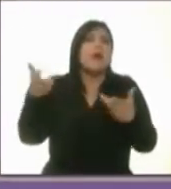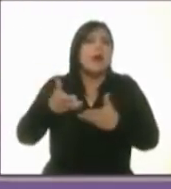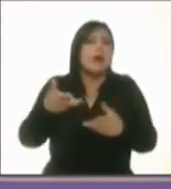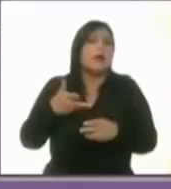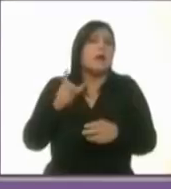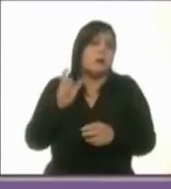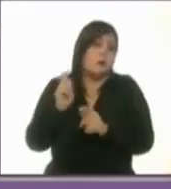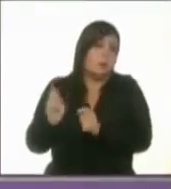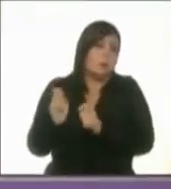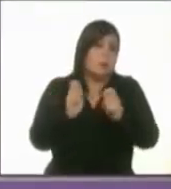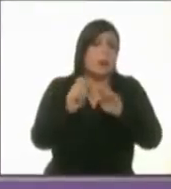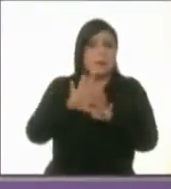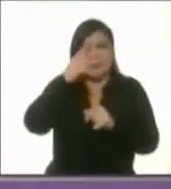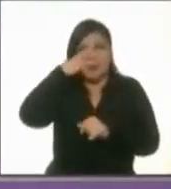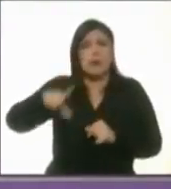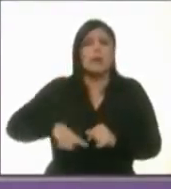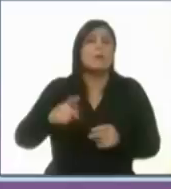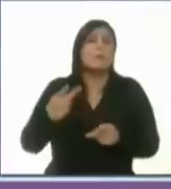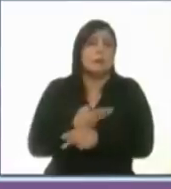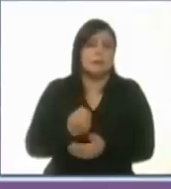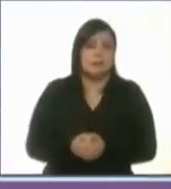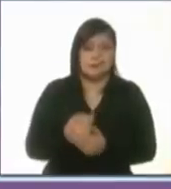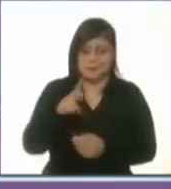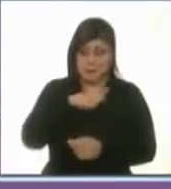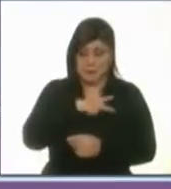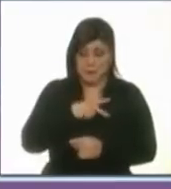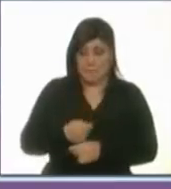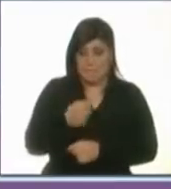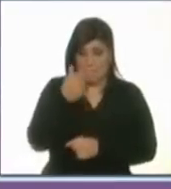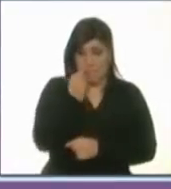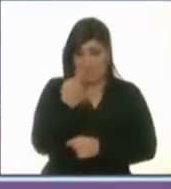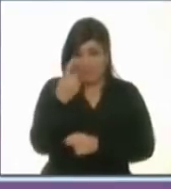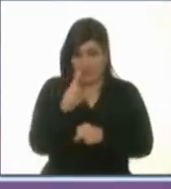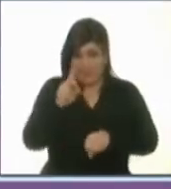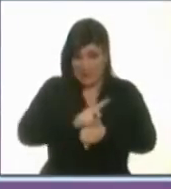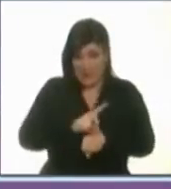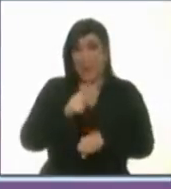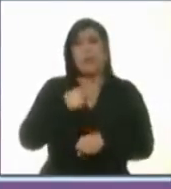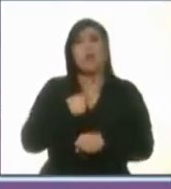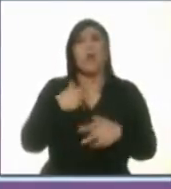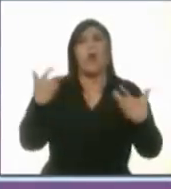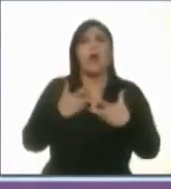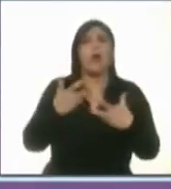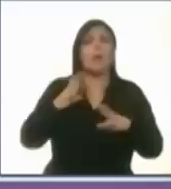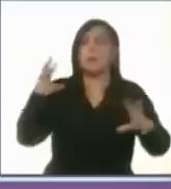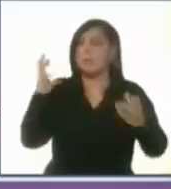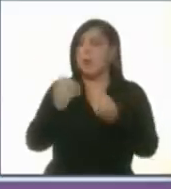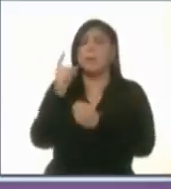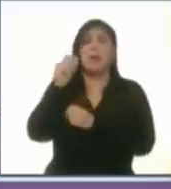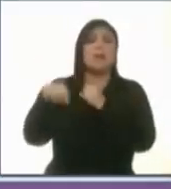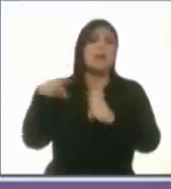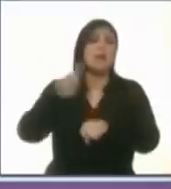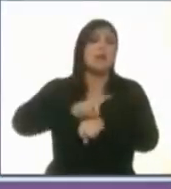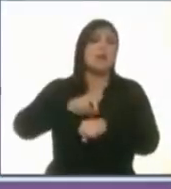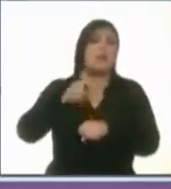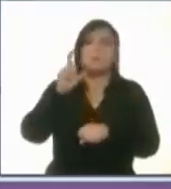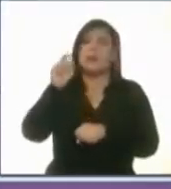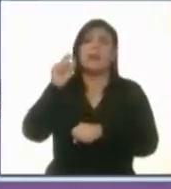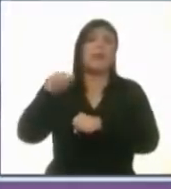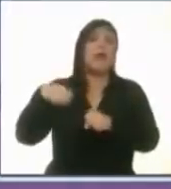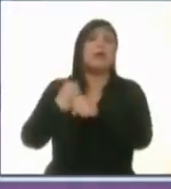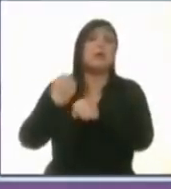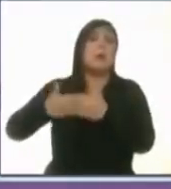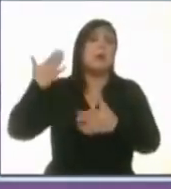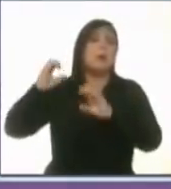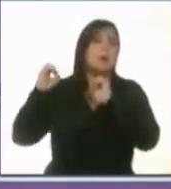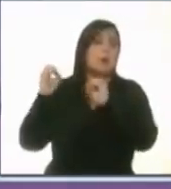primeros 100 días? Adelante. En mis primeros 100 días haré lo que en 20 años no hicieron PRD y Morena que son lo mismo.